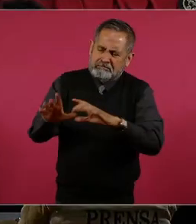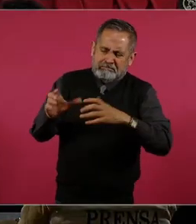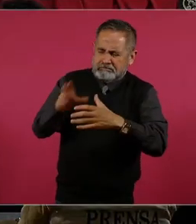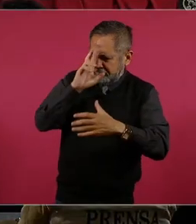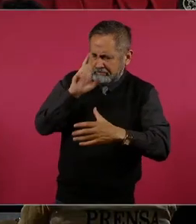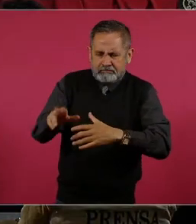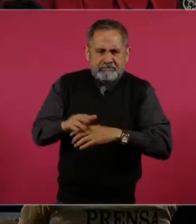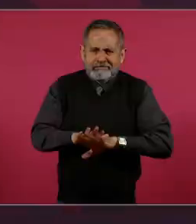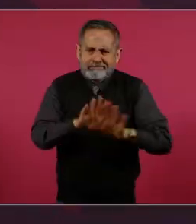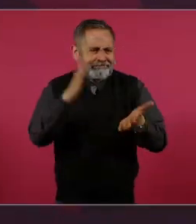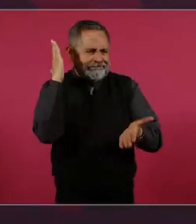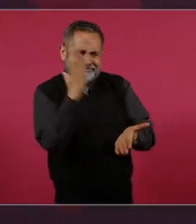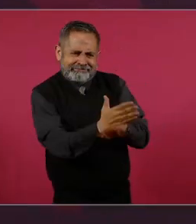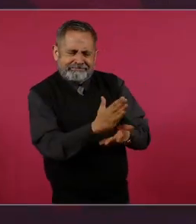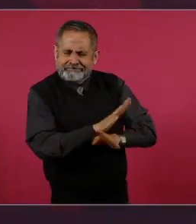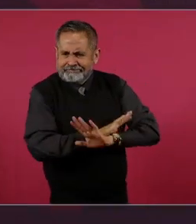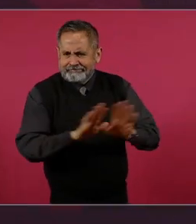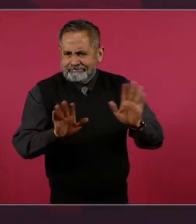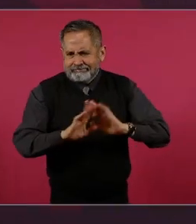Entonces, ya basta con eso,